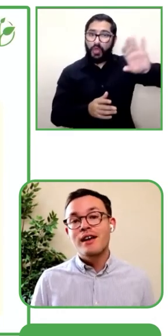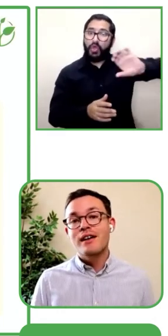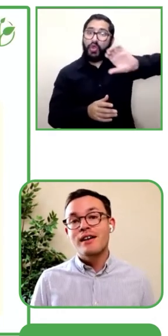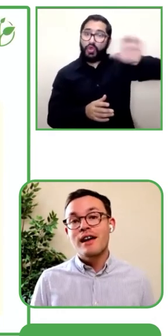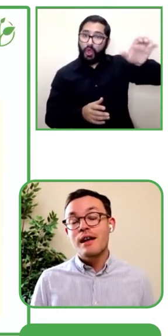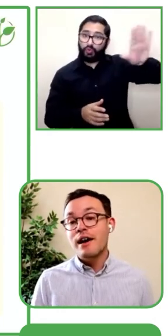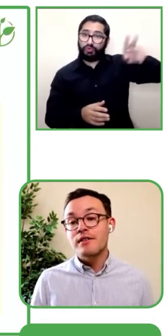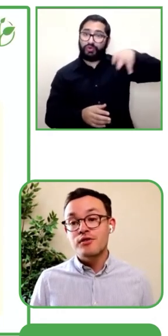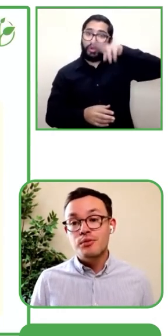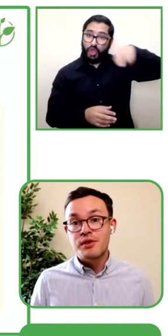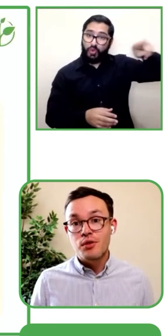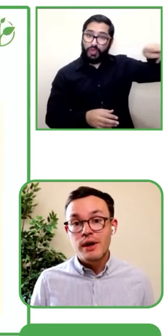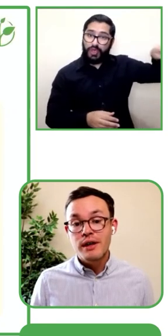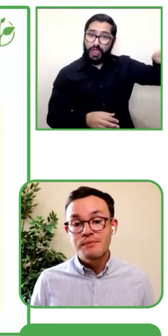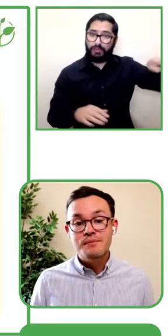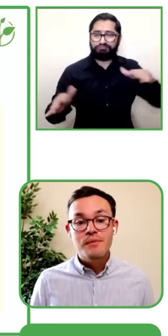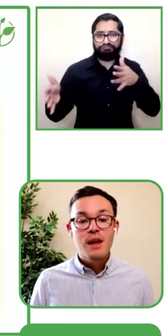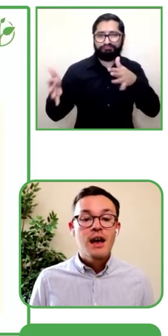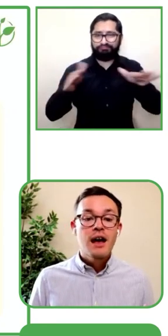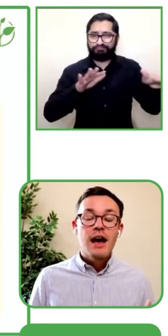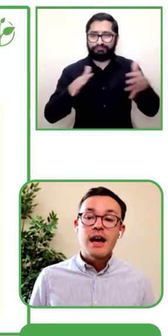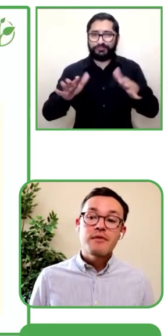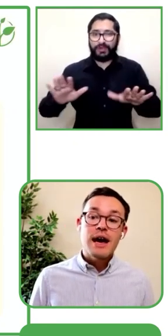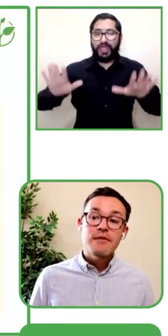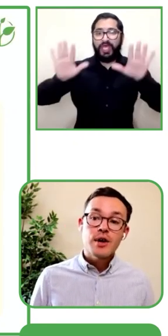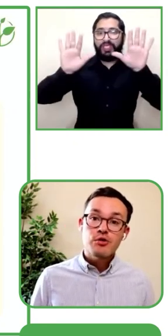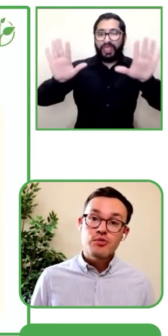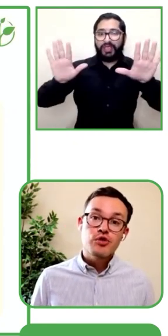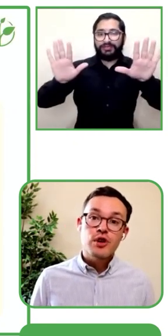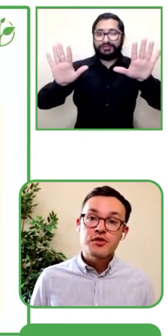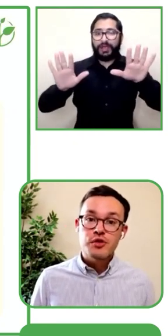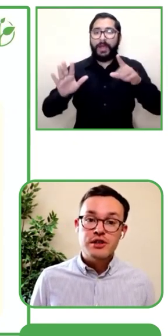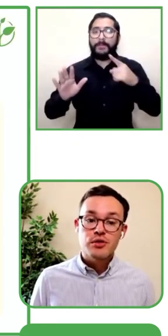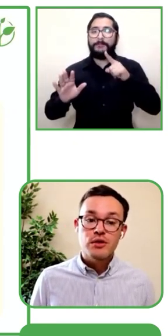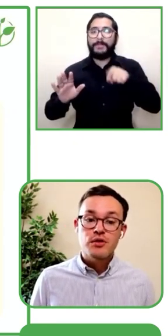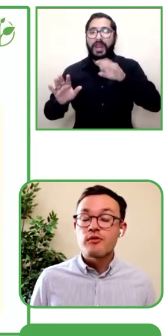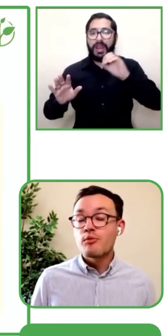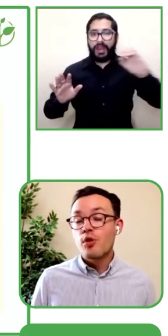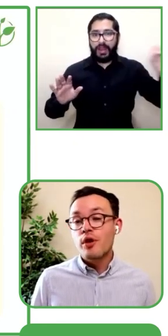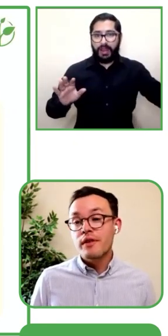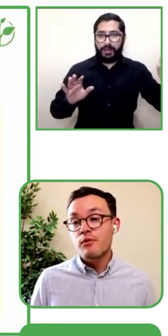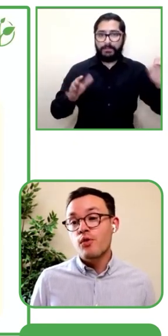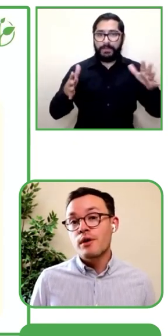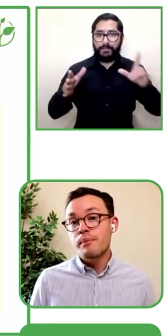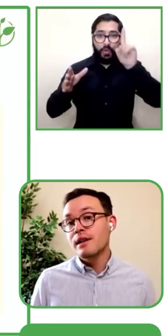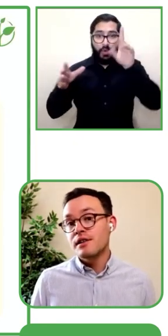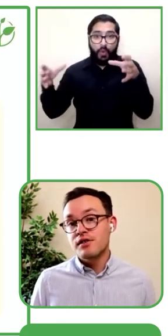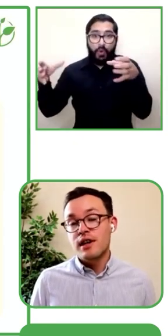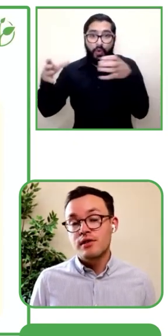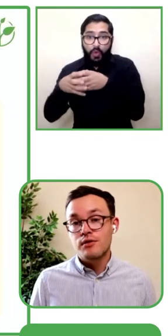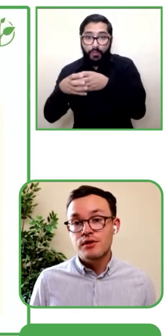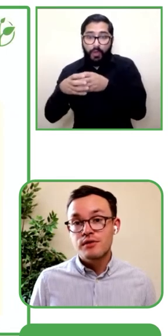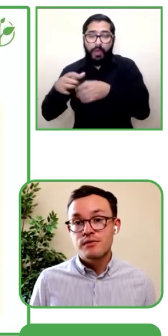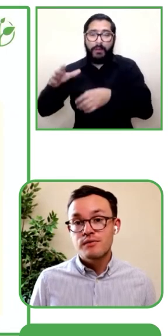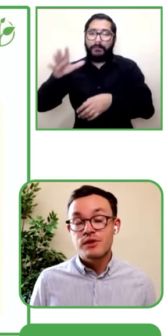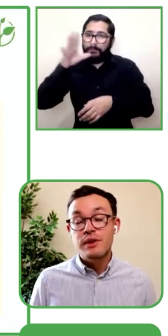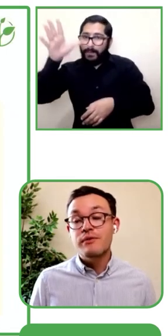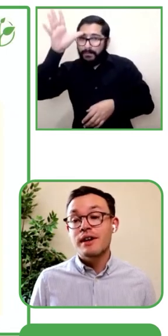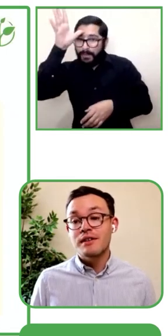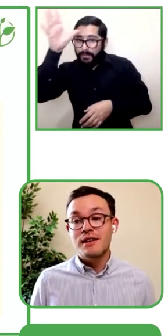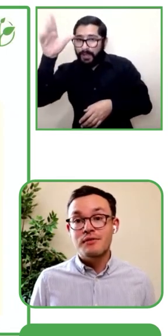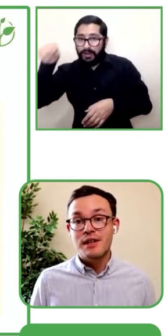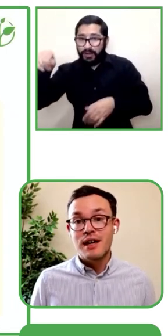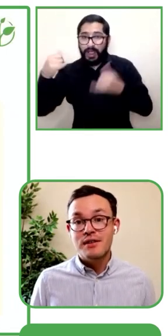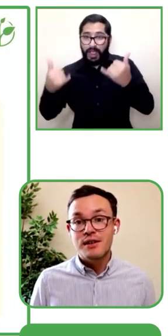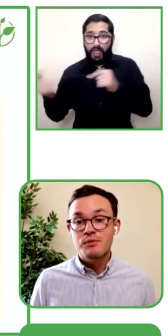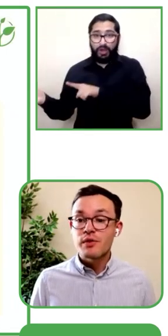Específicamente para este grupo, por ejemplo, los grupos de padres. Y ahora hemos atravesado el umbral de